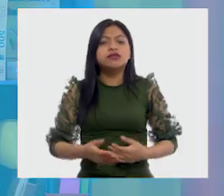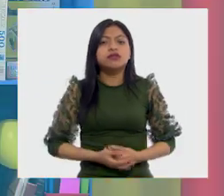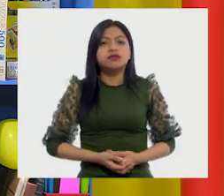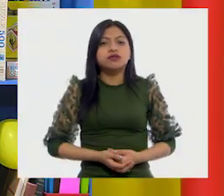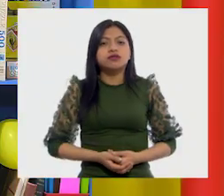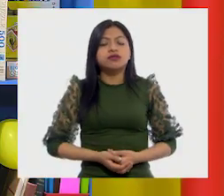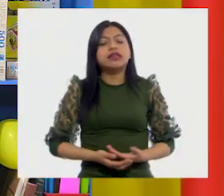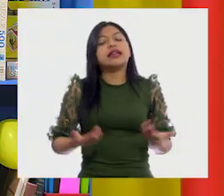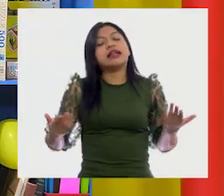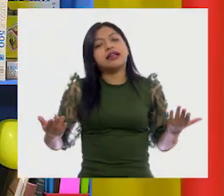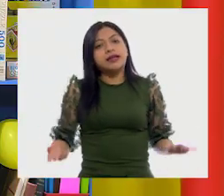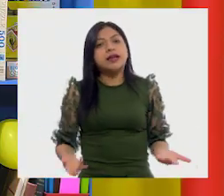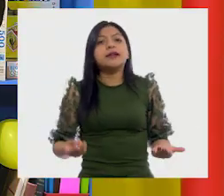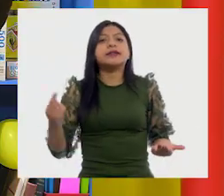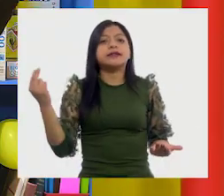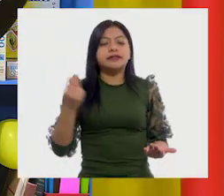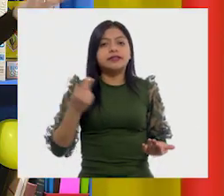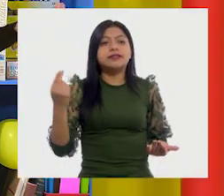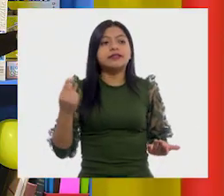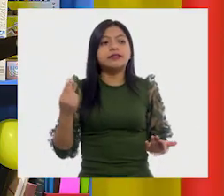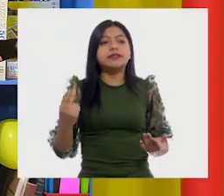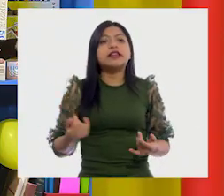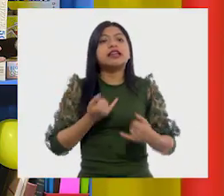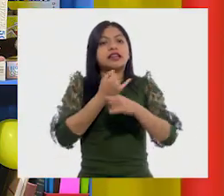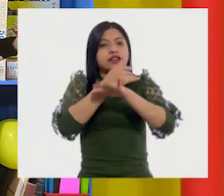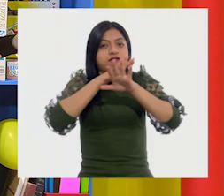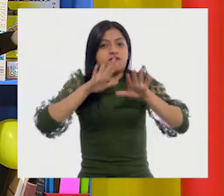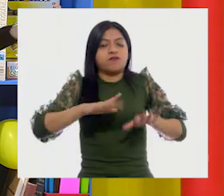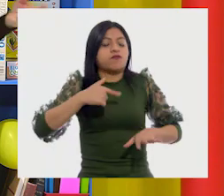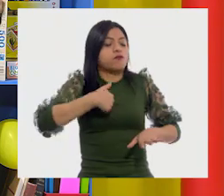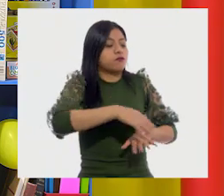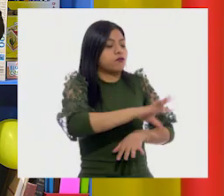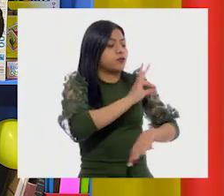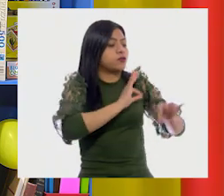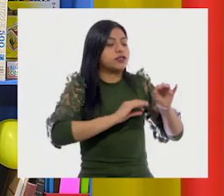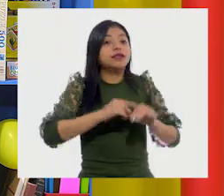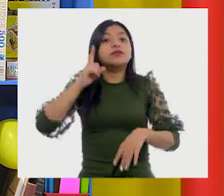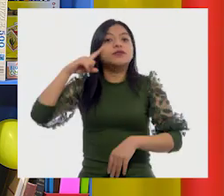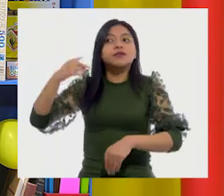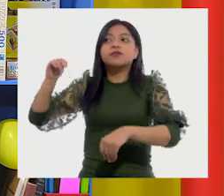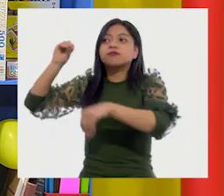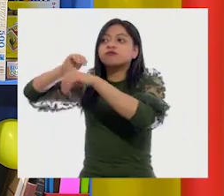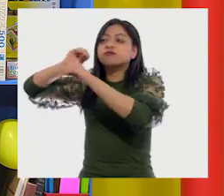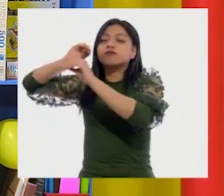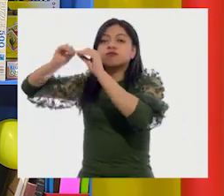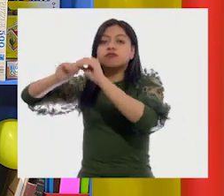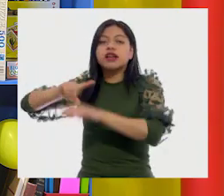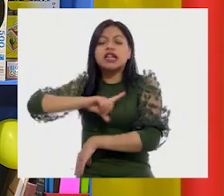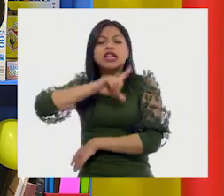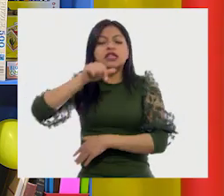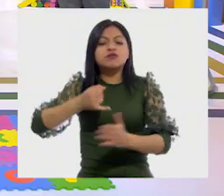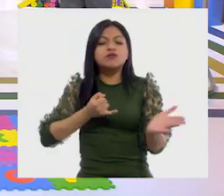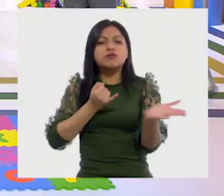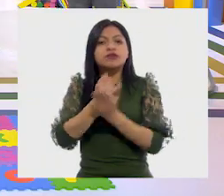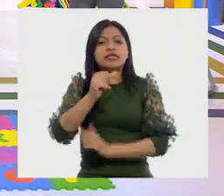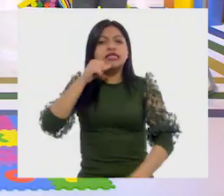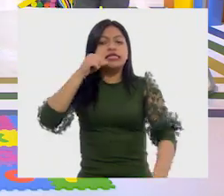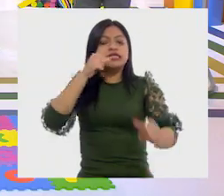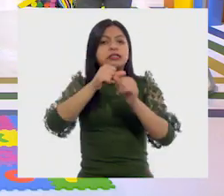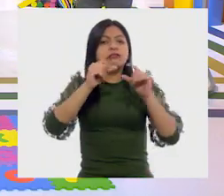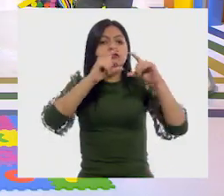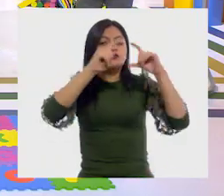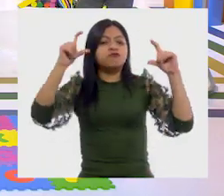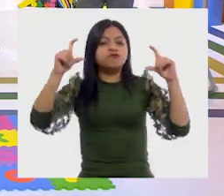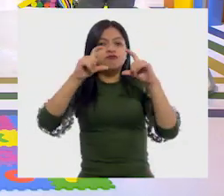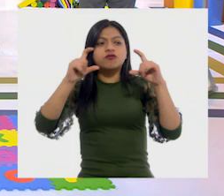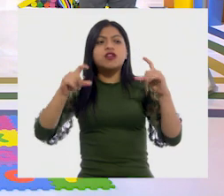perfecto. Pues voy a necesitar primero la información que quiero poner ahí. Y después decidir qué tipo de letra voy a usar, de qué